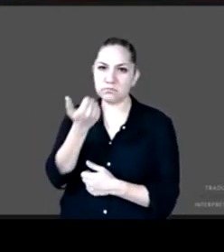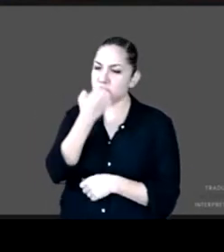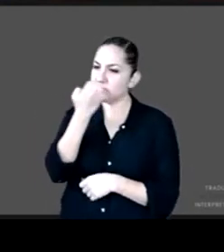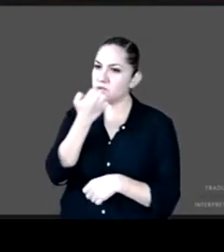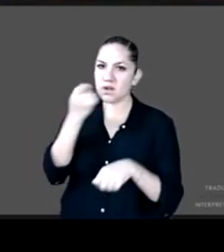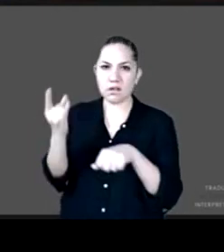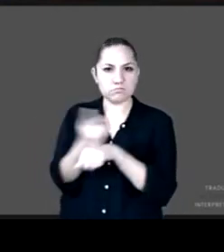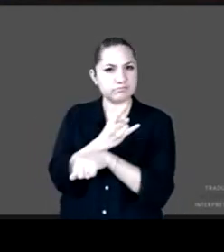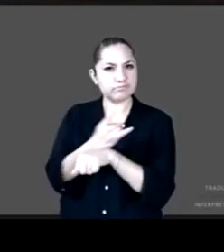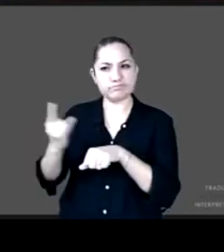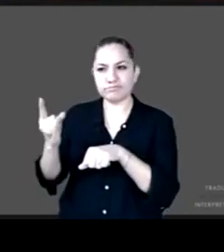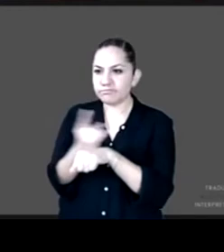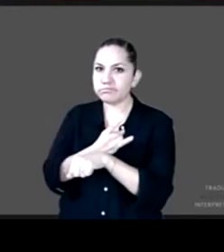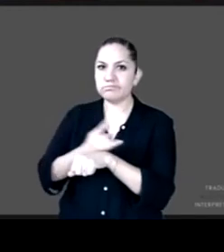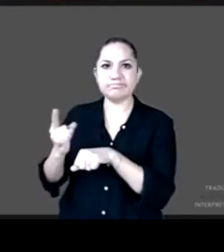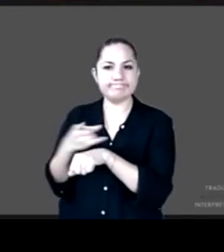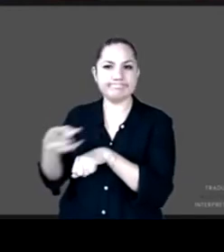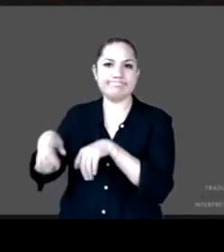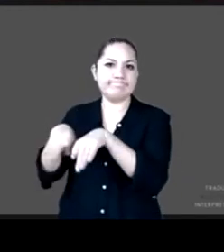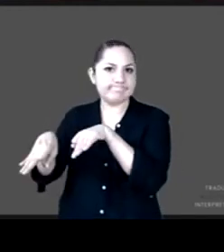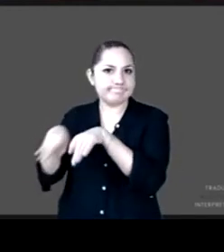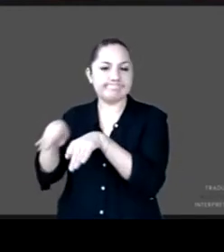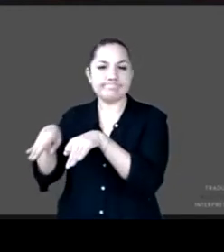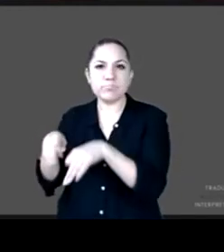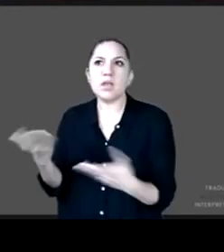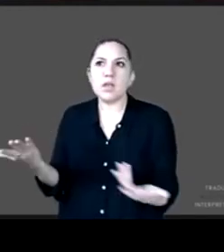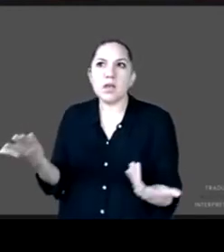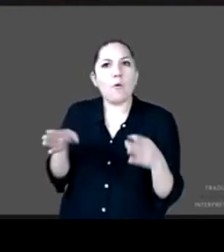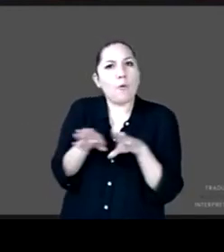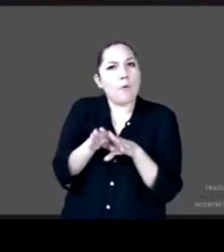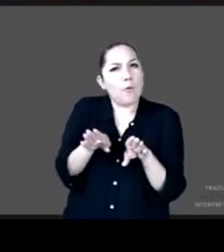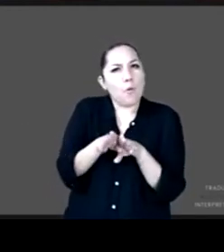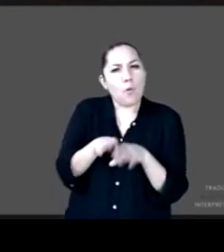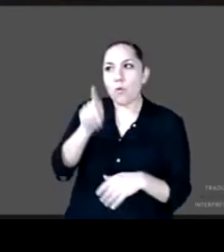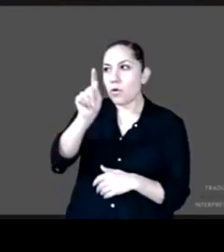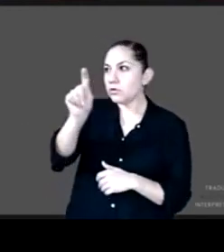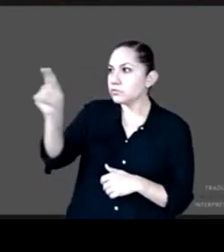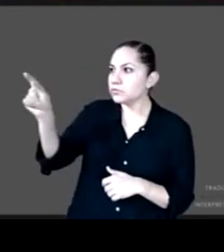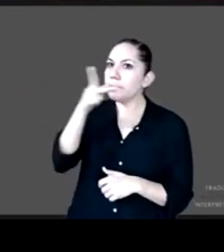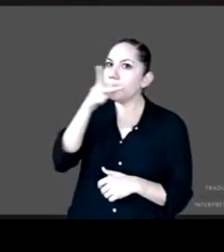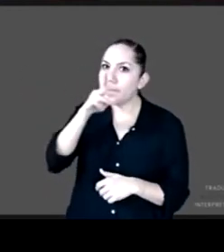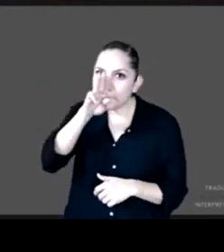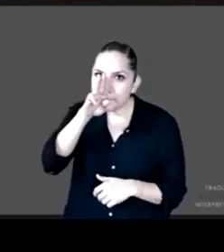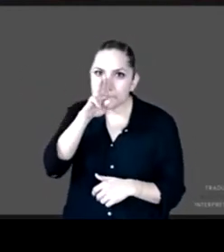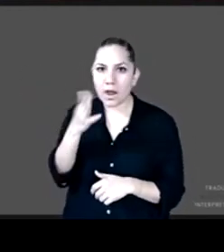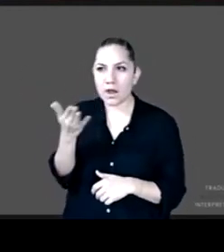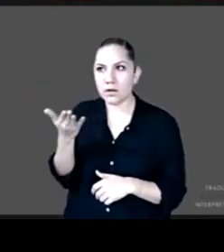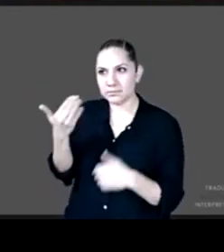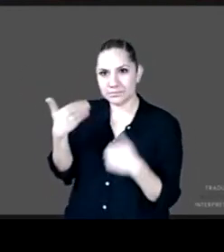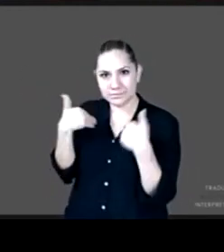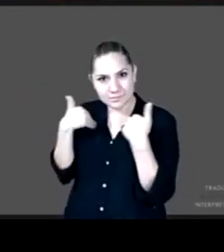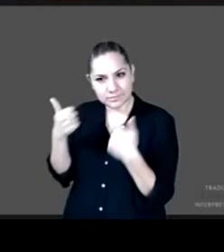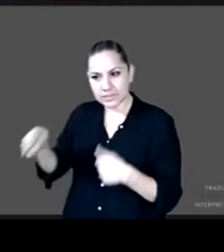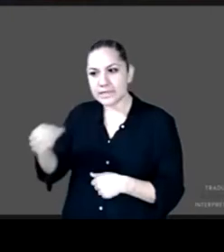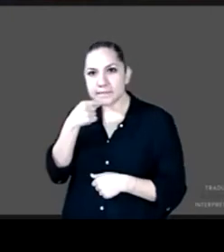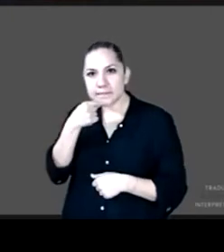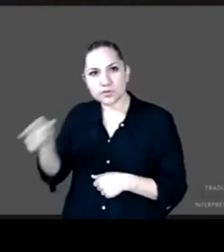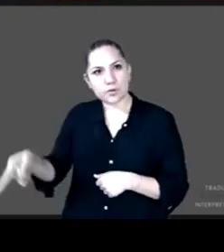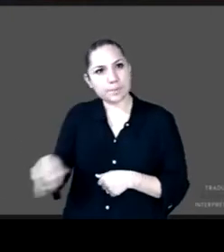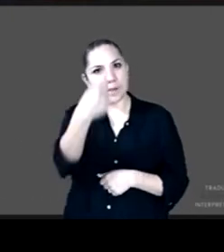a los papás y a los niños para que pues no salgan a trabajar y en su lugar se mantengan en la escuela